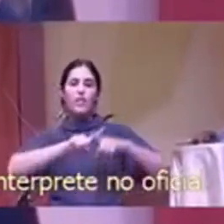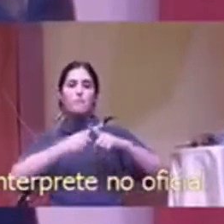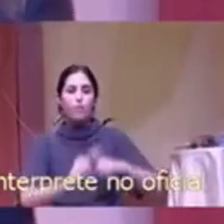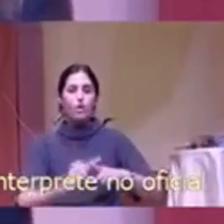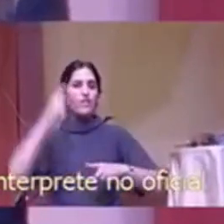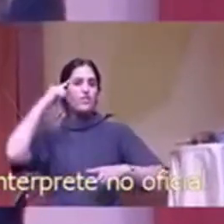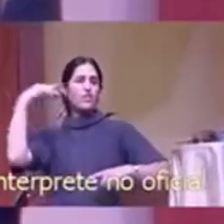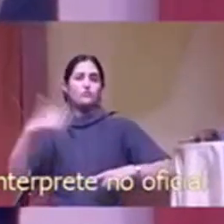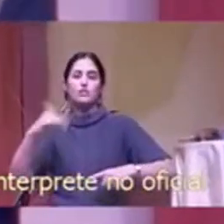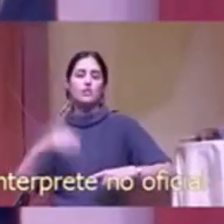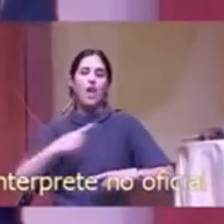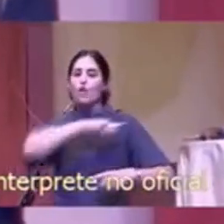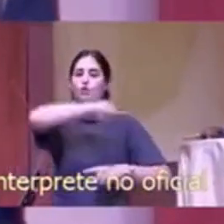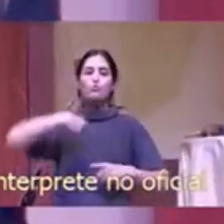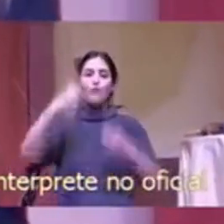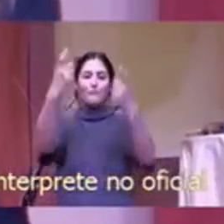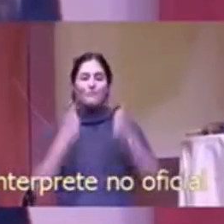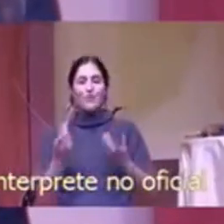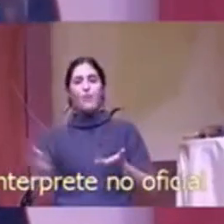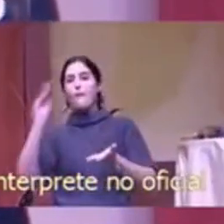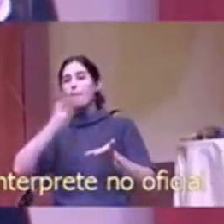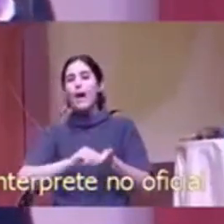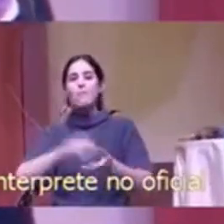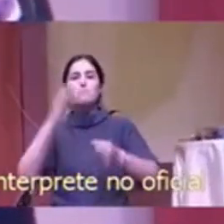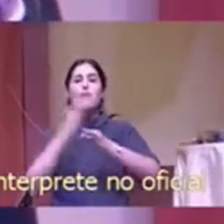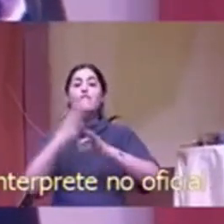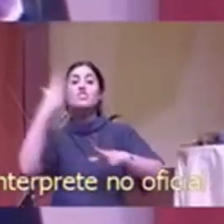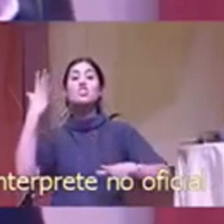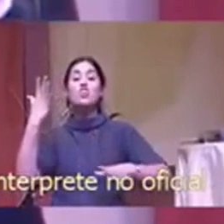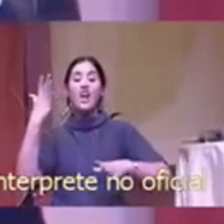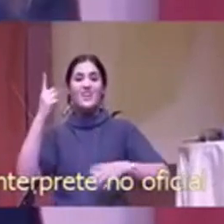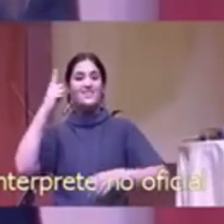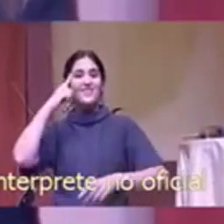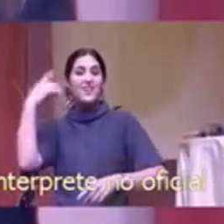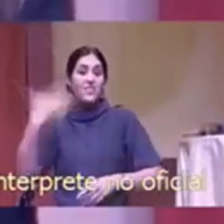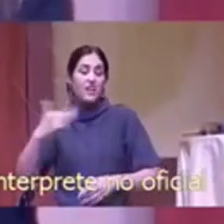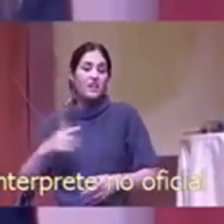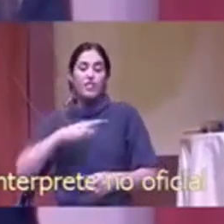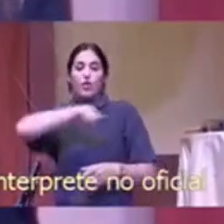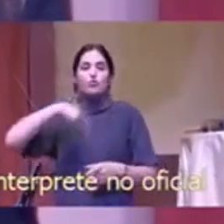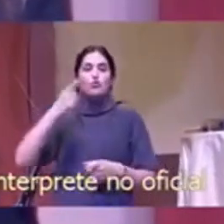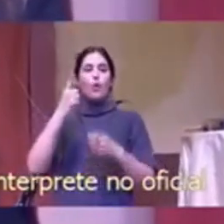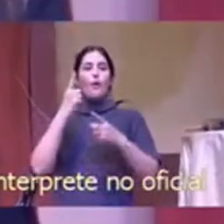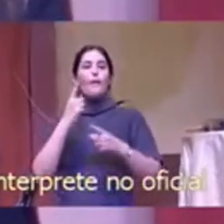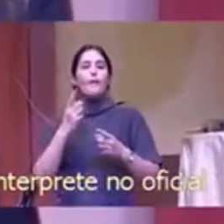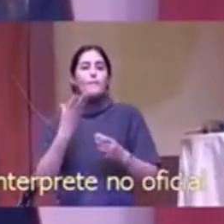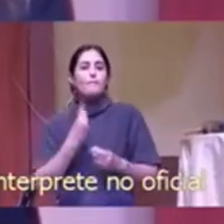políticos no tenemos que tenerle miedo a la mente tenemos